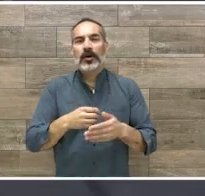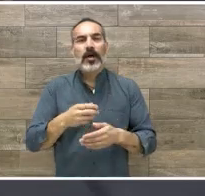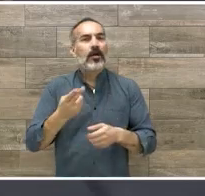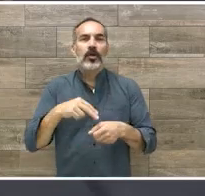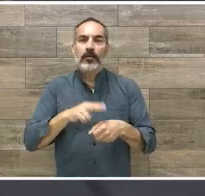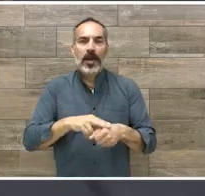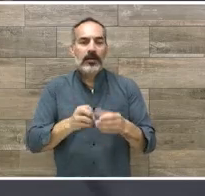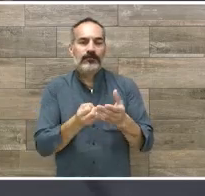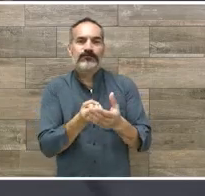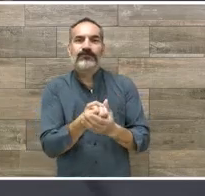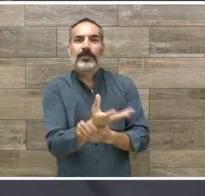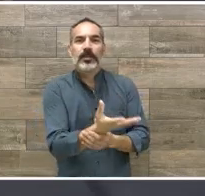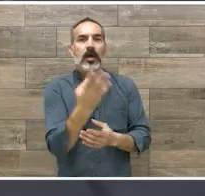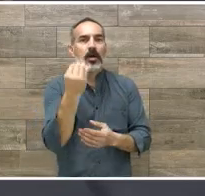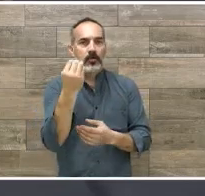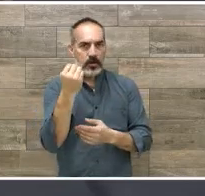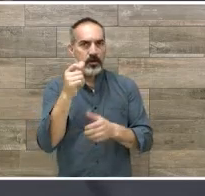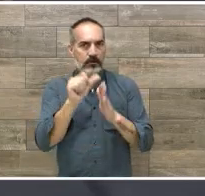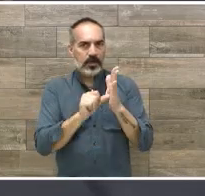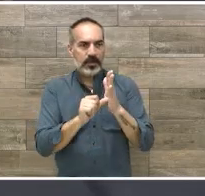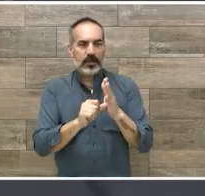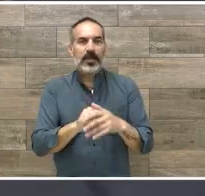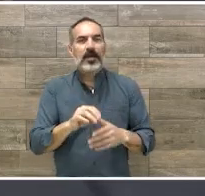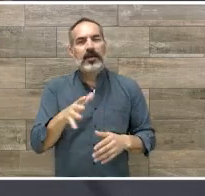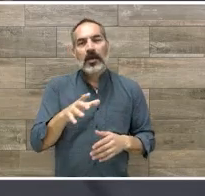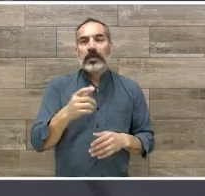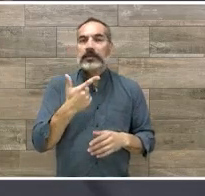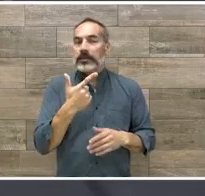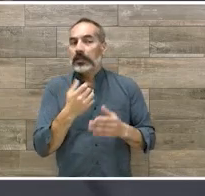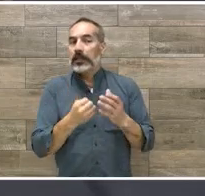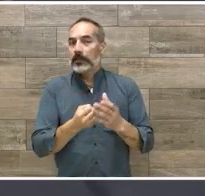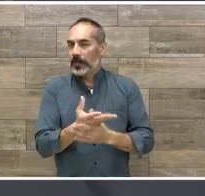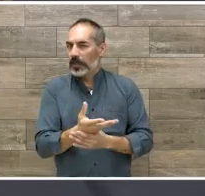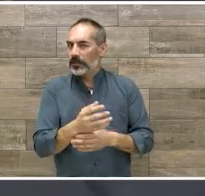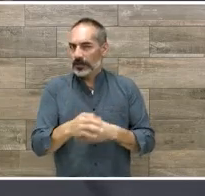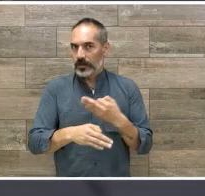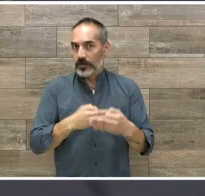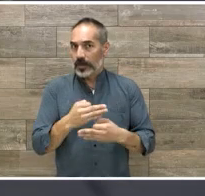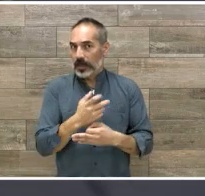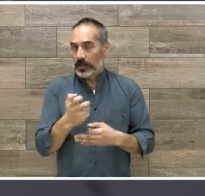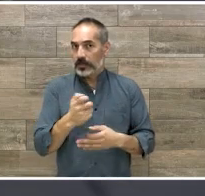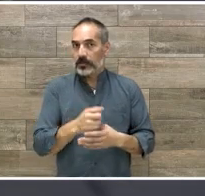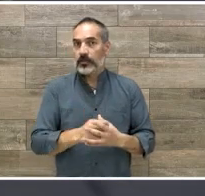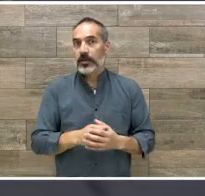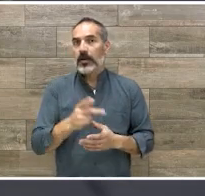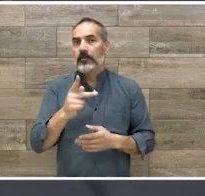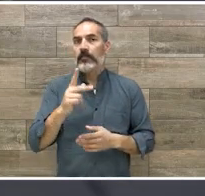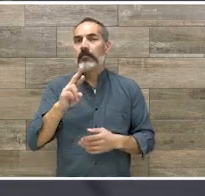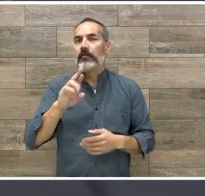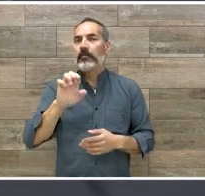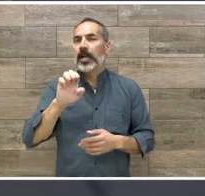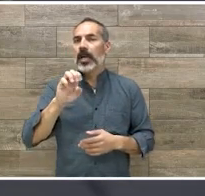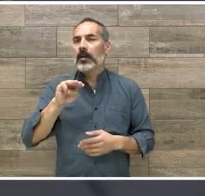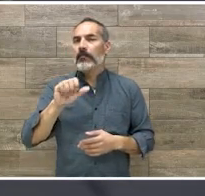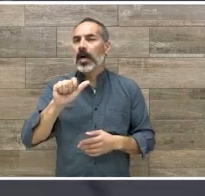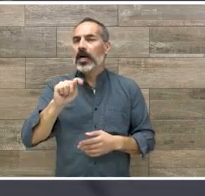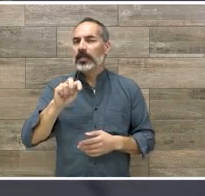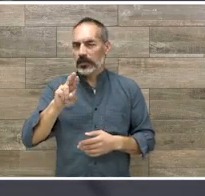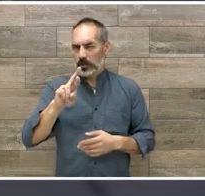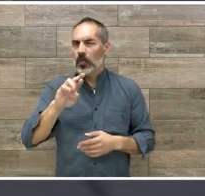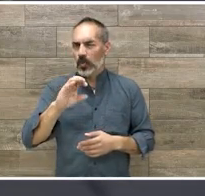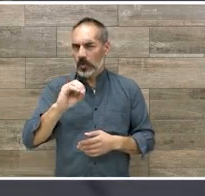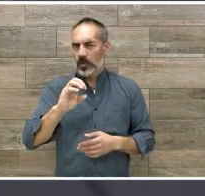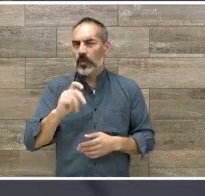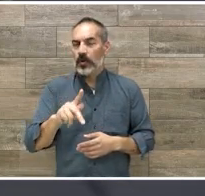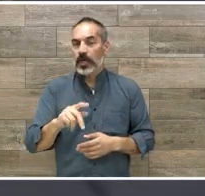bueno, ¿cómo se da este proceso? Los papás pueden darse cuenta de algunas circunstancias en las